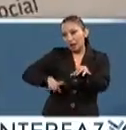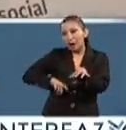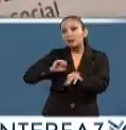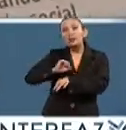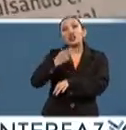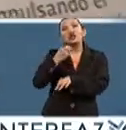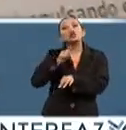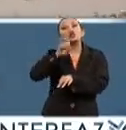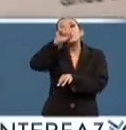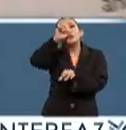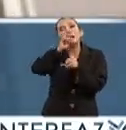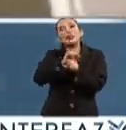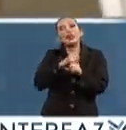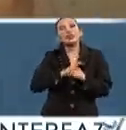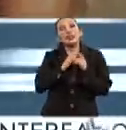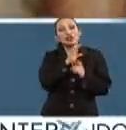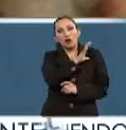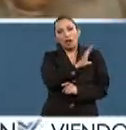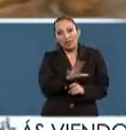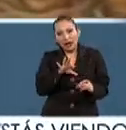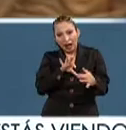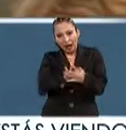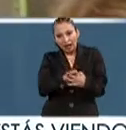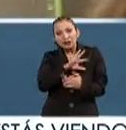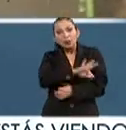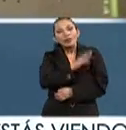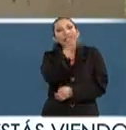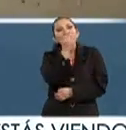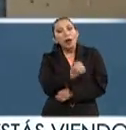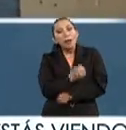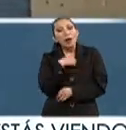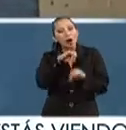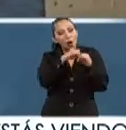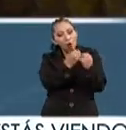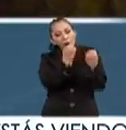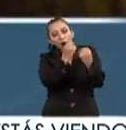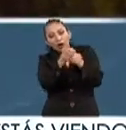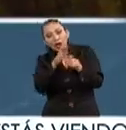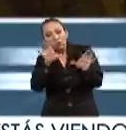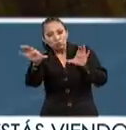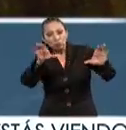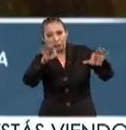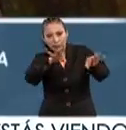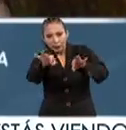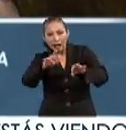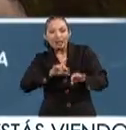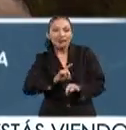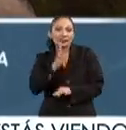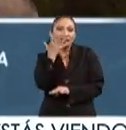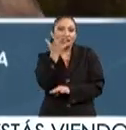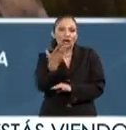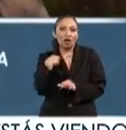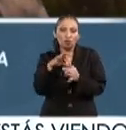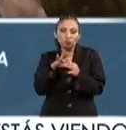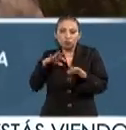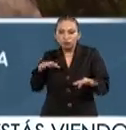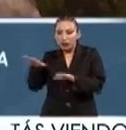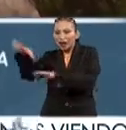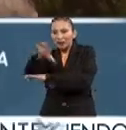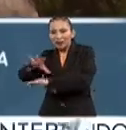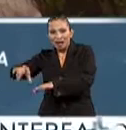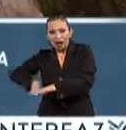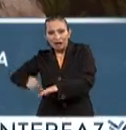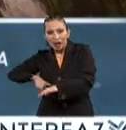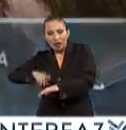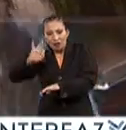subsecretarías y direcciones generales, 59 órganos descentralizados y 35 desconcentrados de la